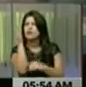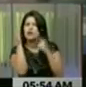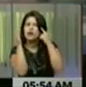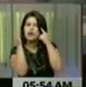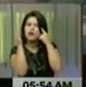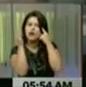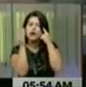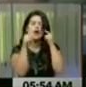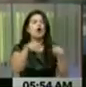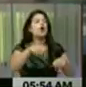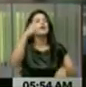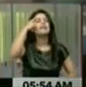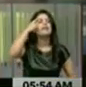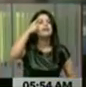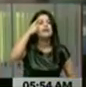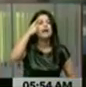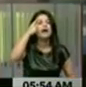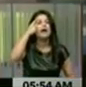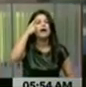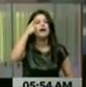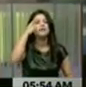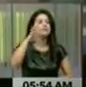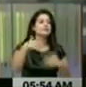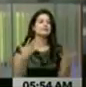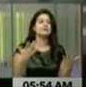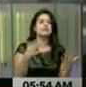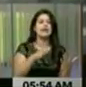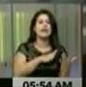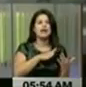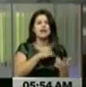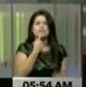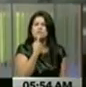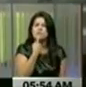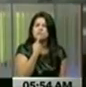En el día de la...